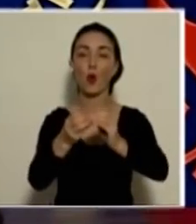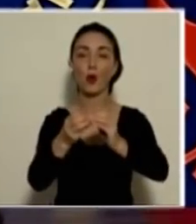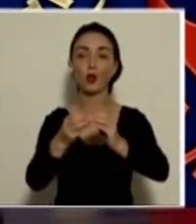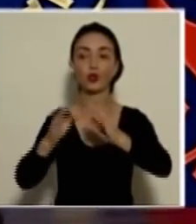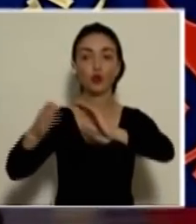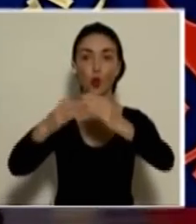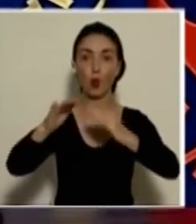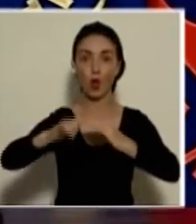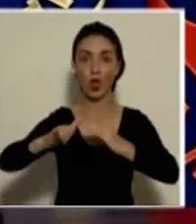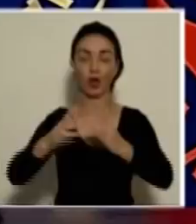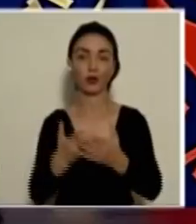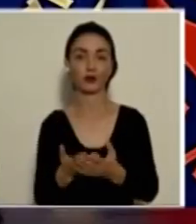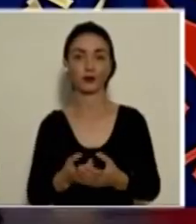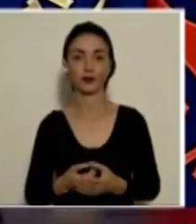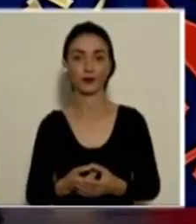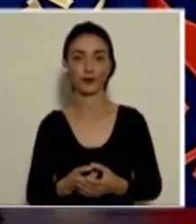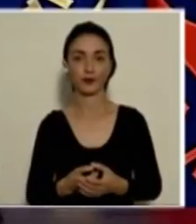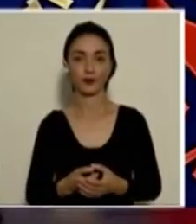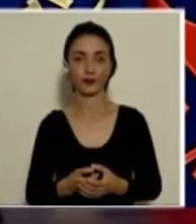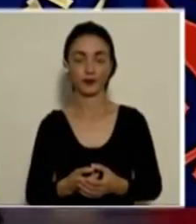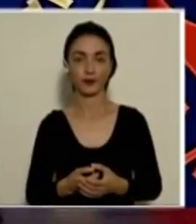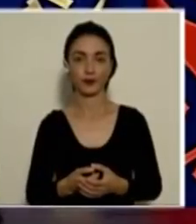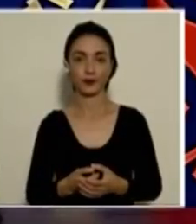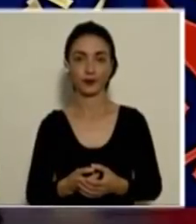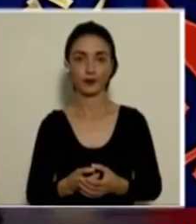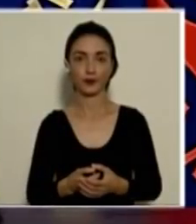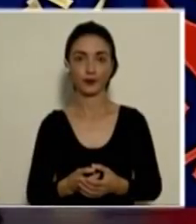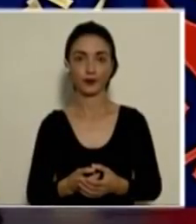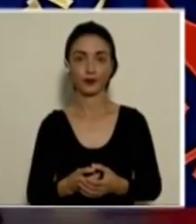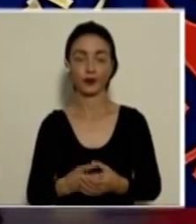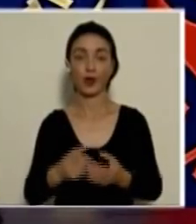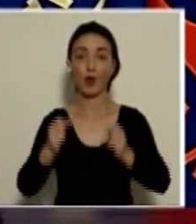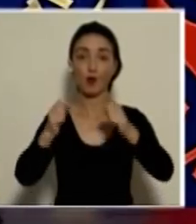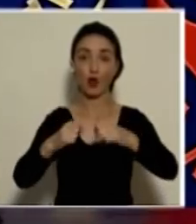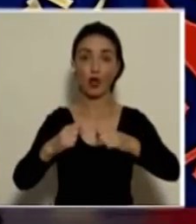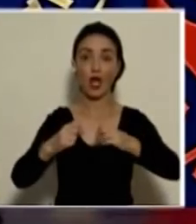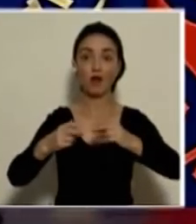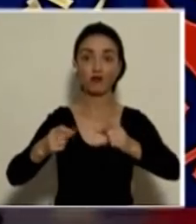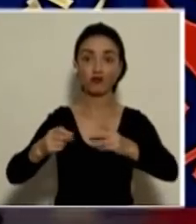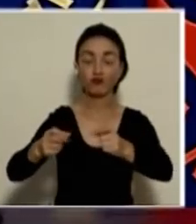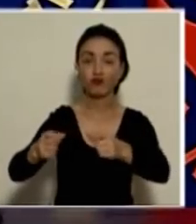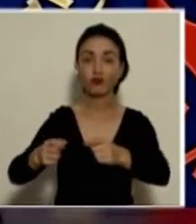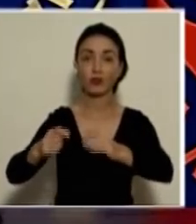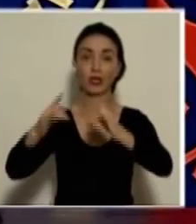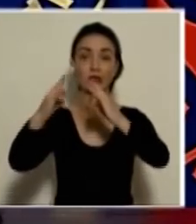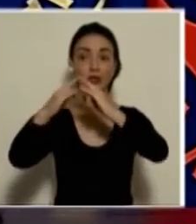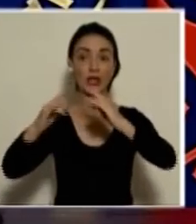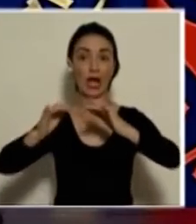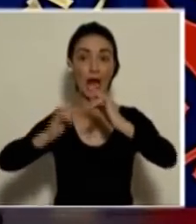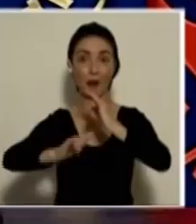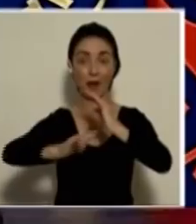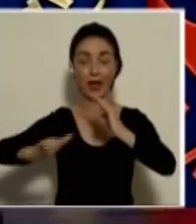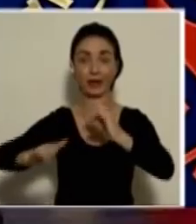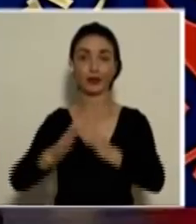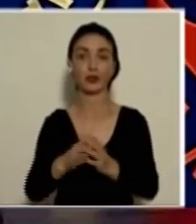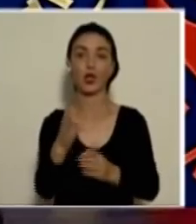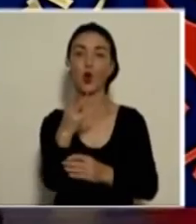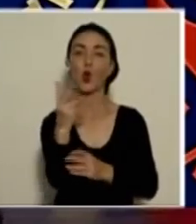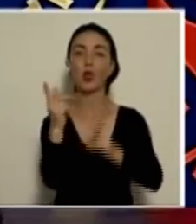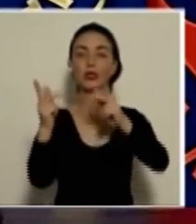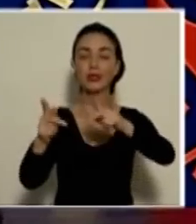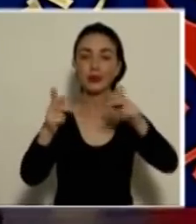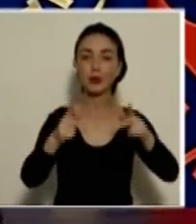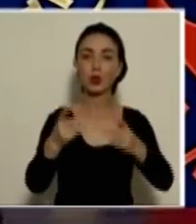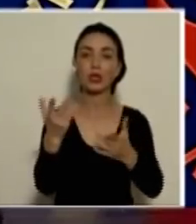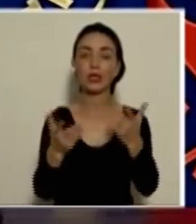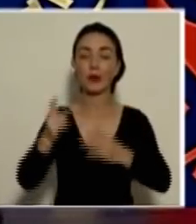comunidades y qué tanto podría acelerarse la habilitación de estos albergues y cuántas personas